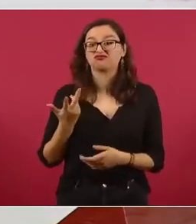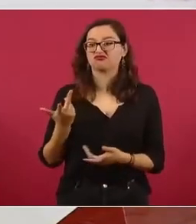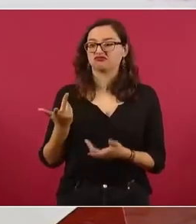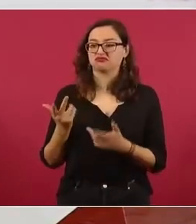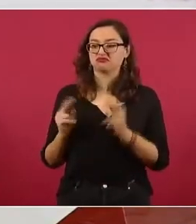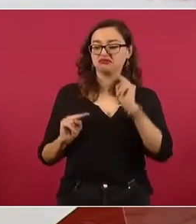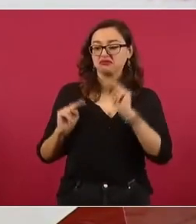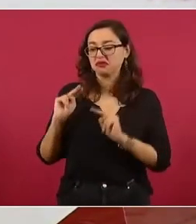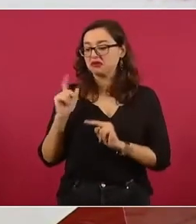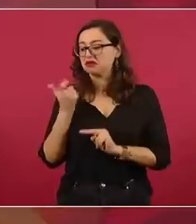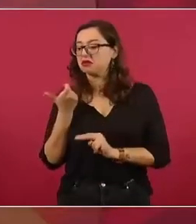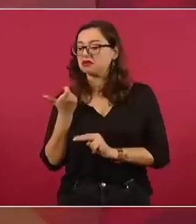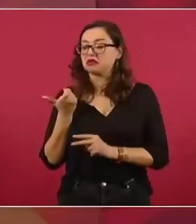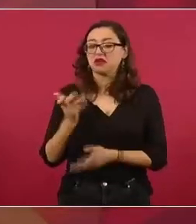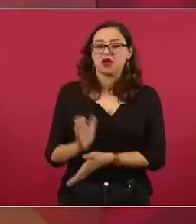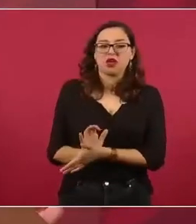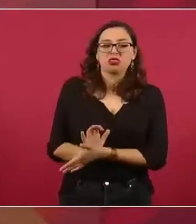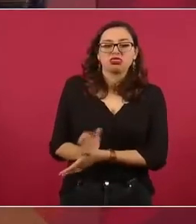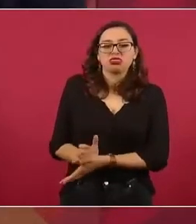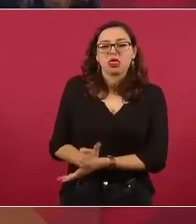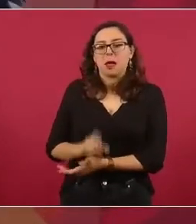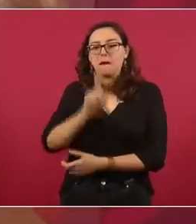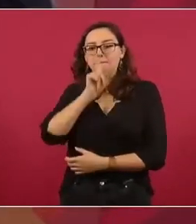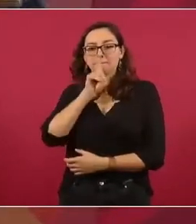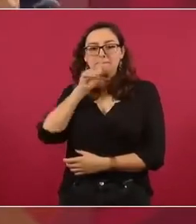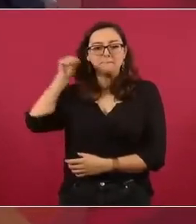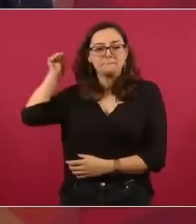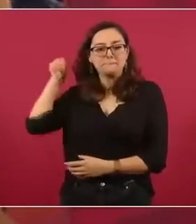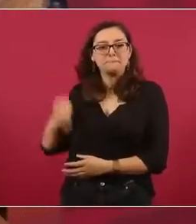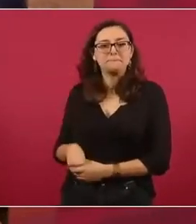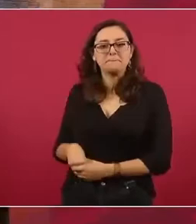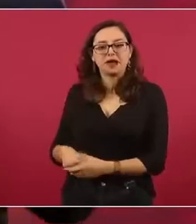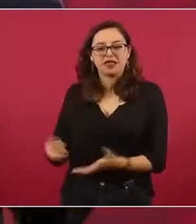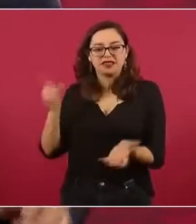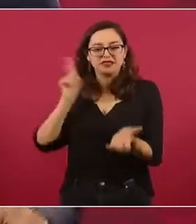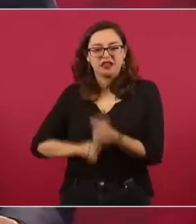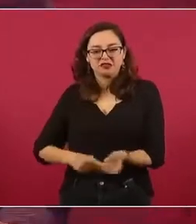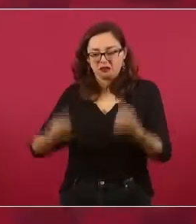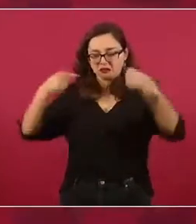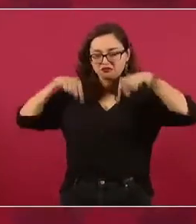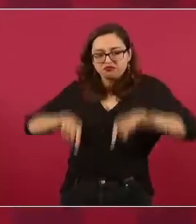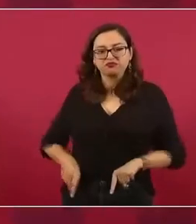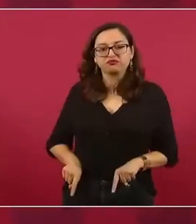soterradas y de repente empiezan a salir,